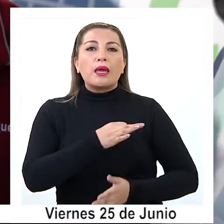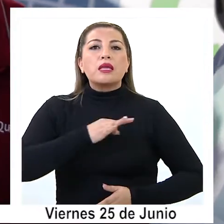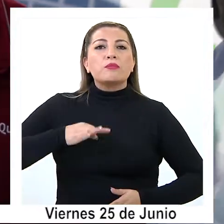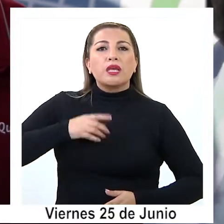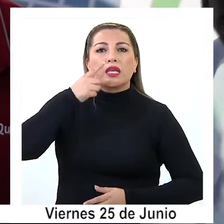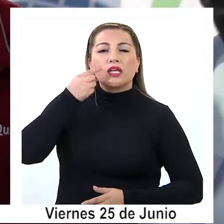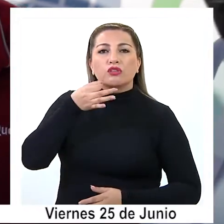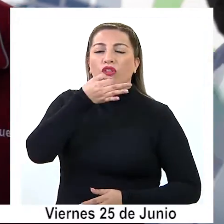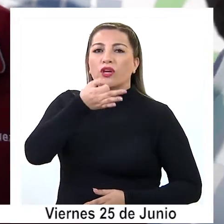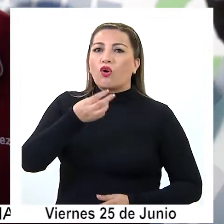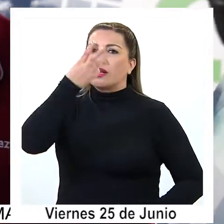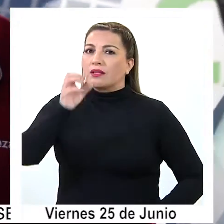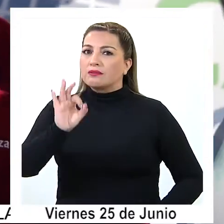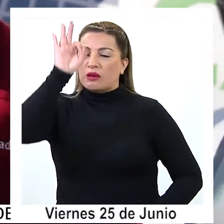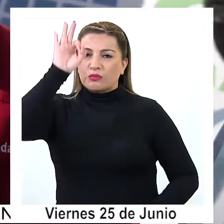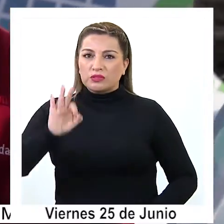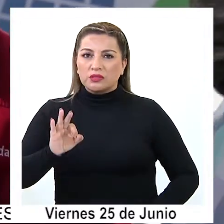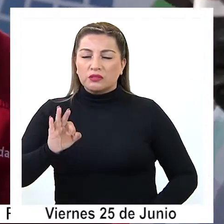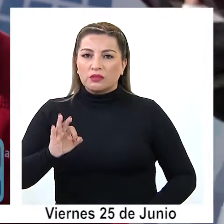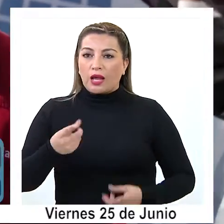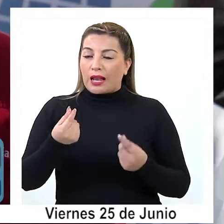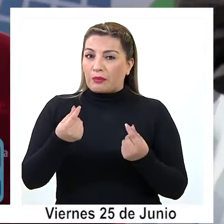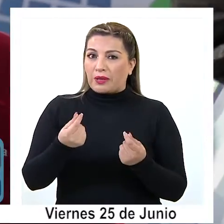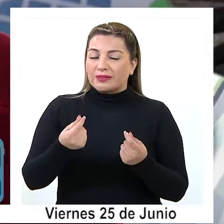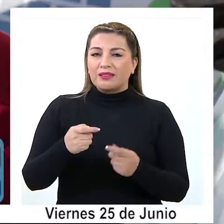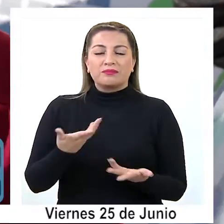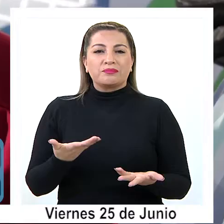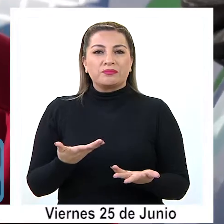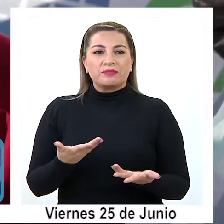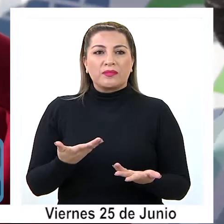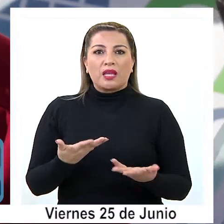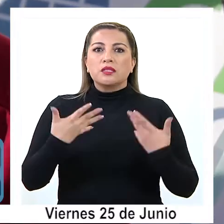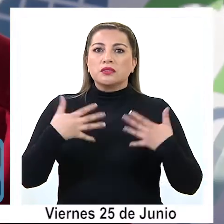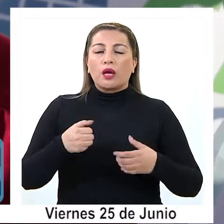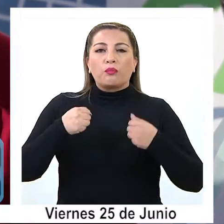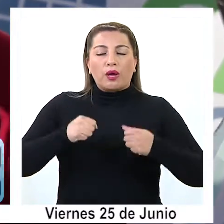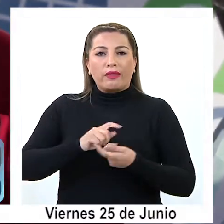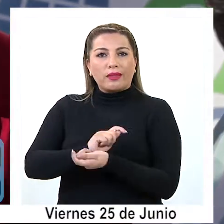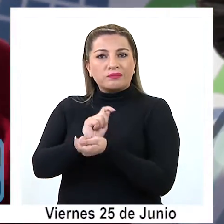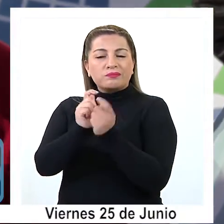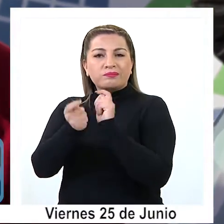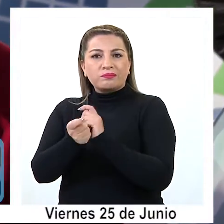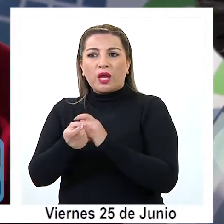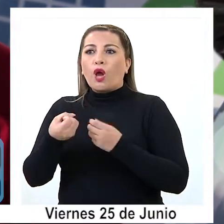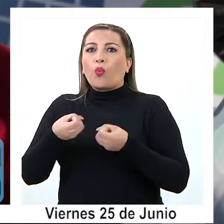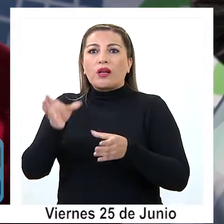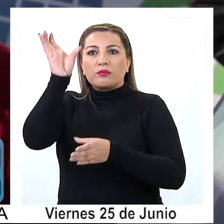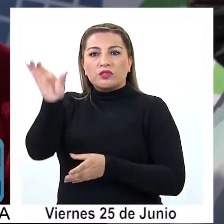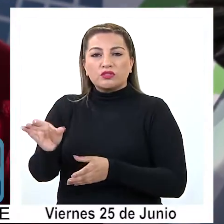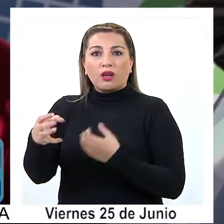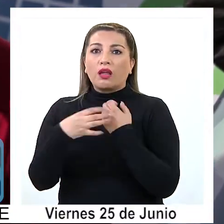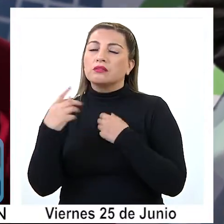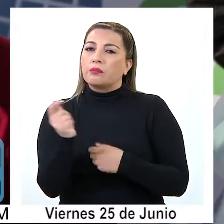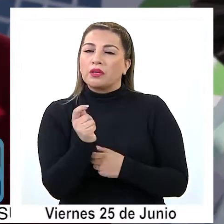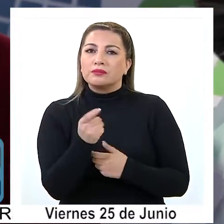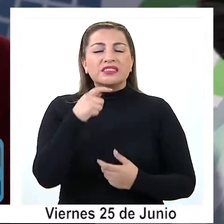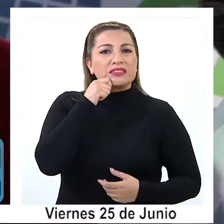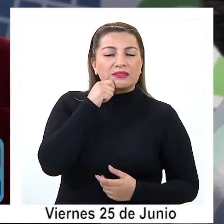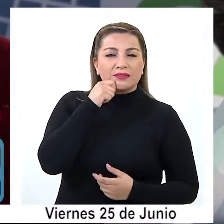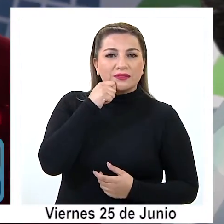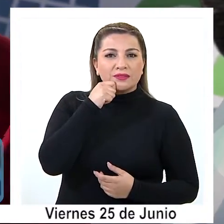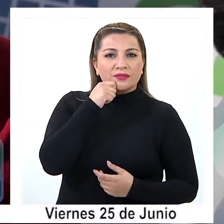que el 30% del costo de lo que significa ya se puede traspasar a cualquier persona de nuestra región. Aquí no